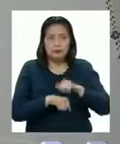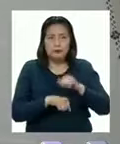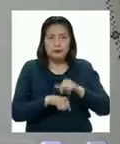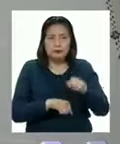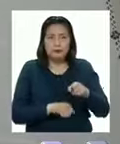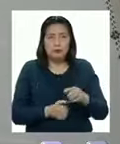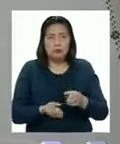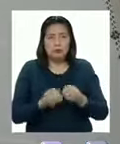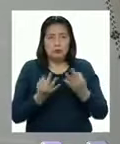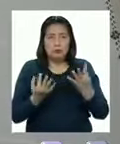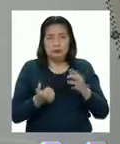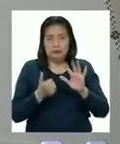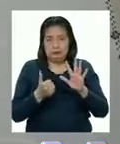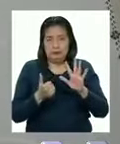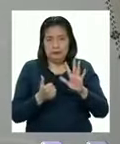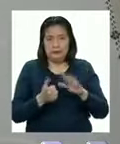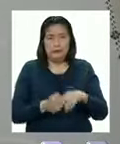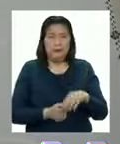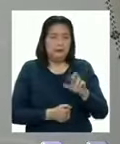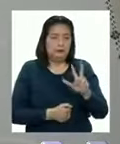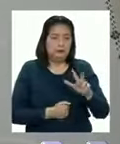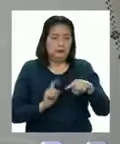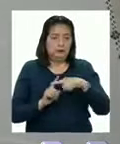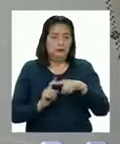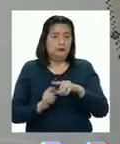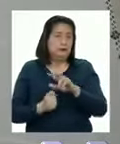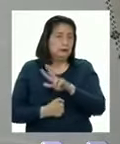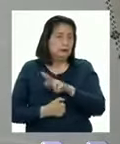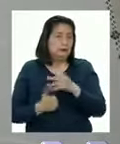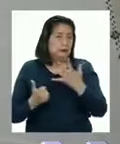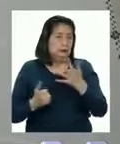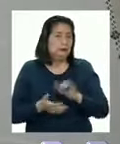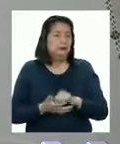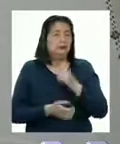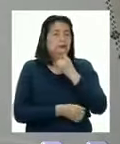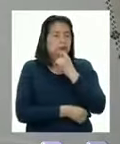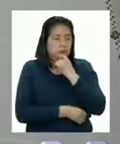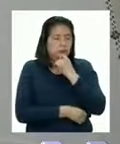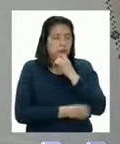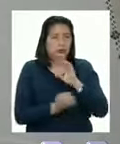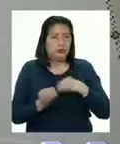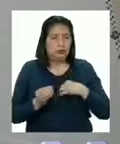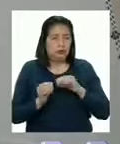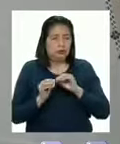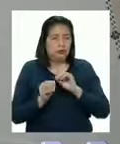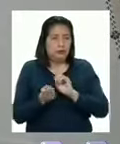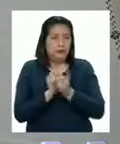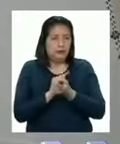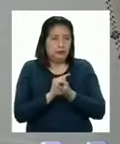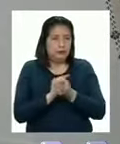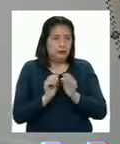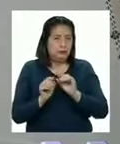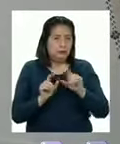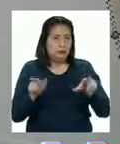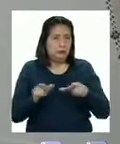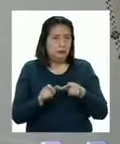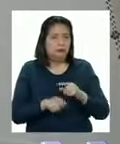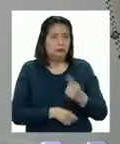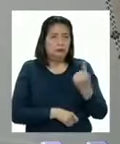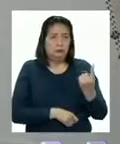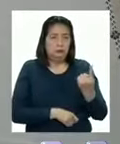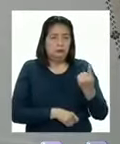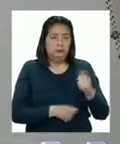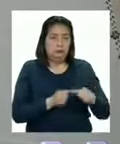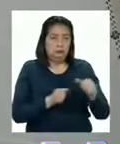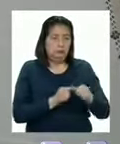que sumadas dan seis Tres más tres son seis Entonces las voy a reubicar Una la voy a